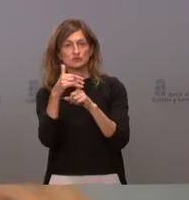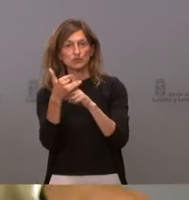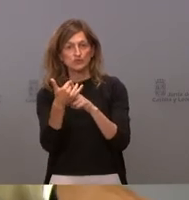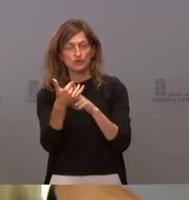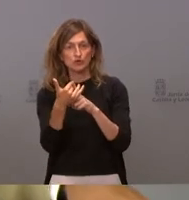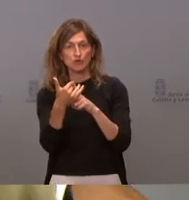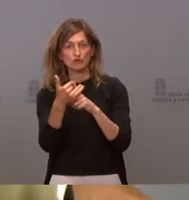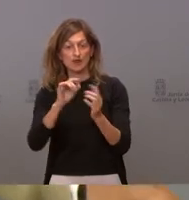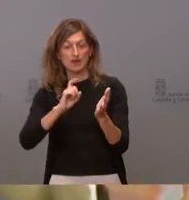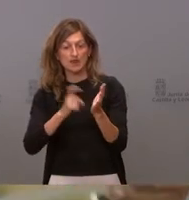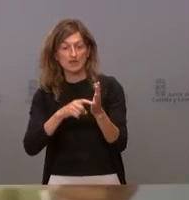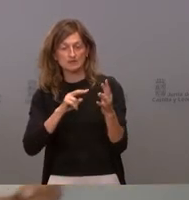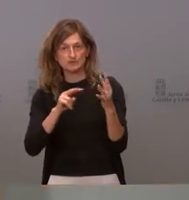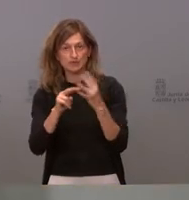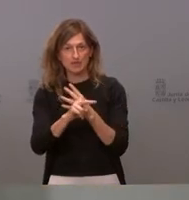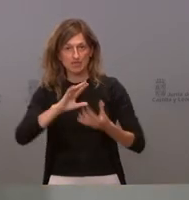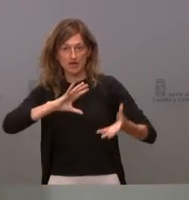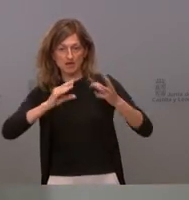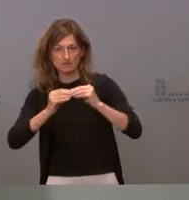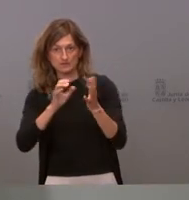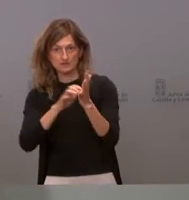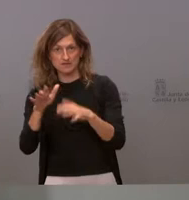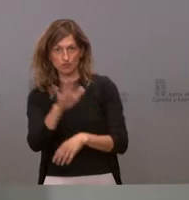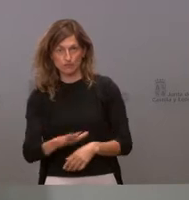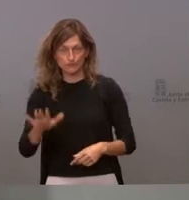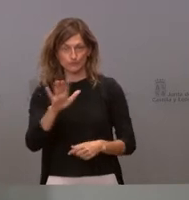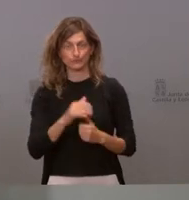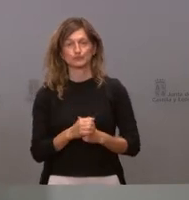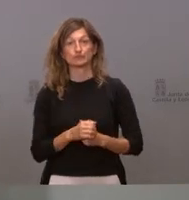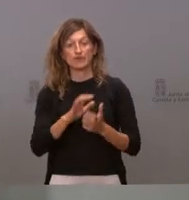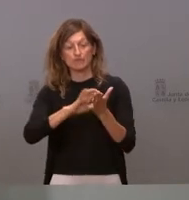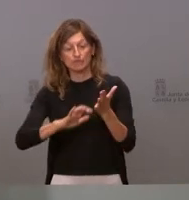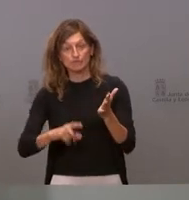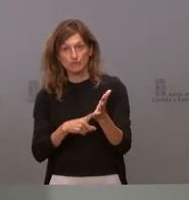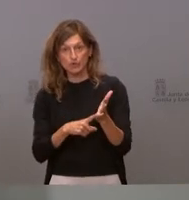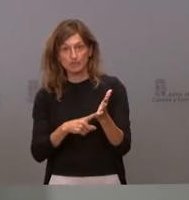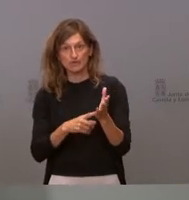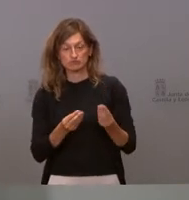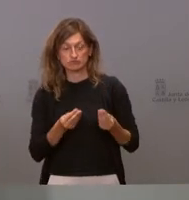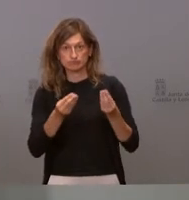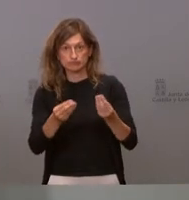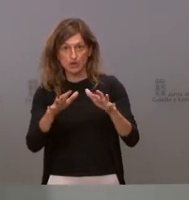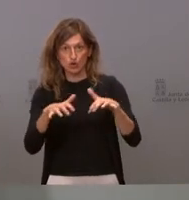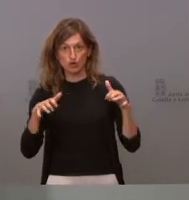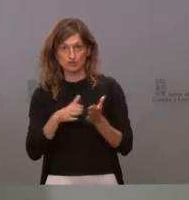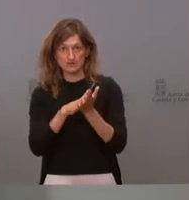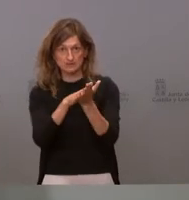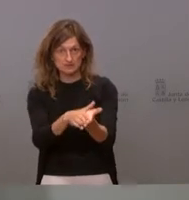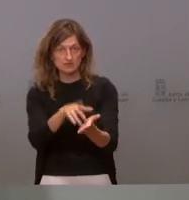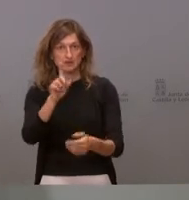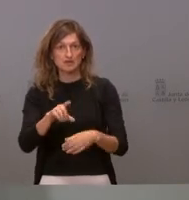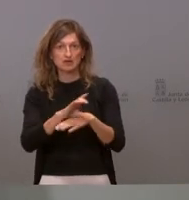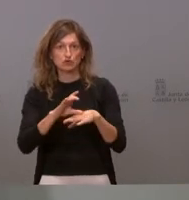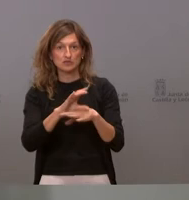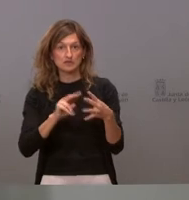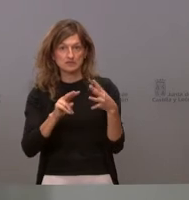aplicación de la Ley de Transparencia en nuestra comunidad, informe que el Comisionado ha depositado en Cortes y también a la Consejería de